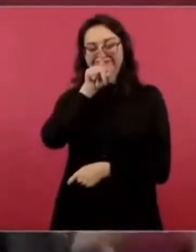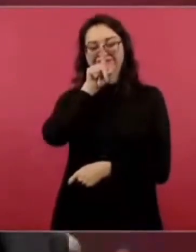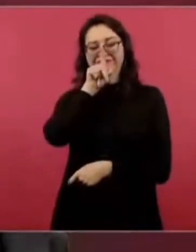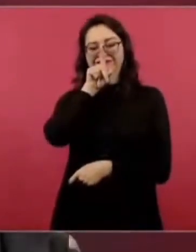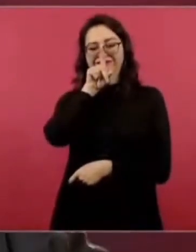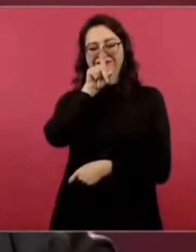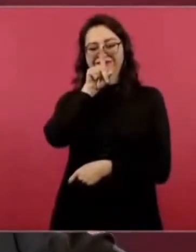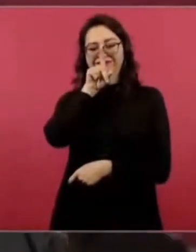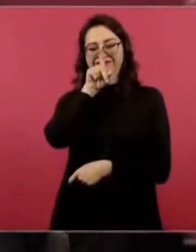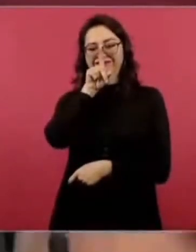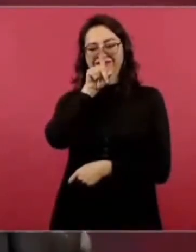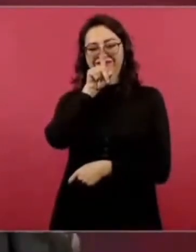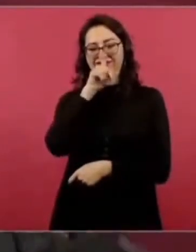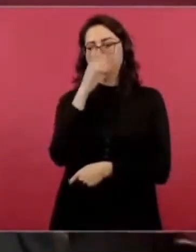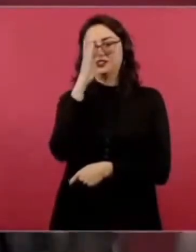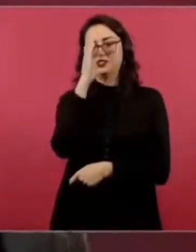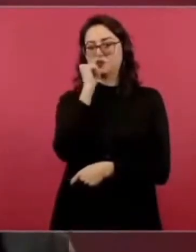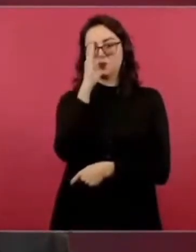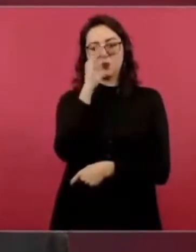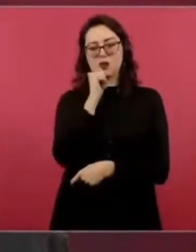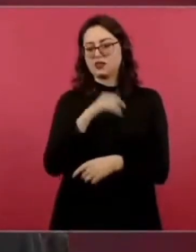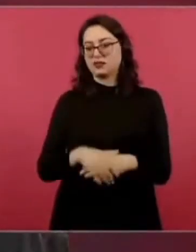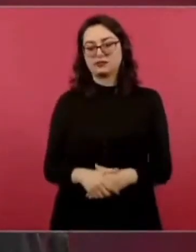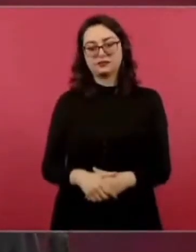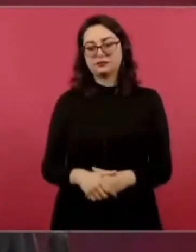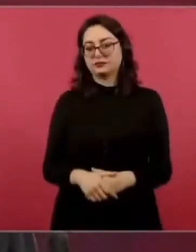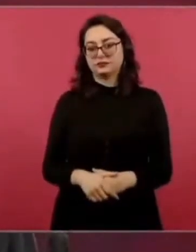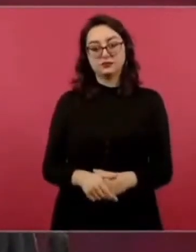a seguir siendo el dueño